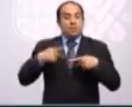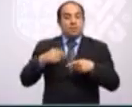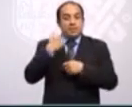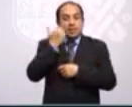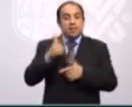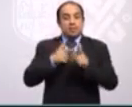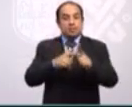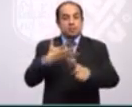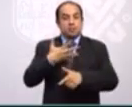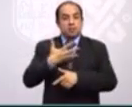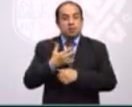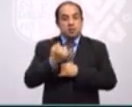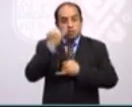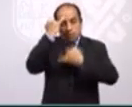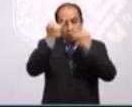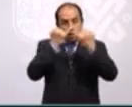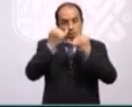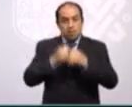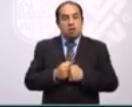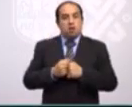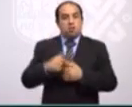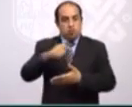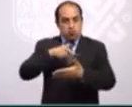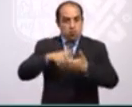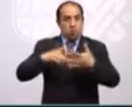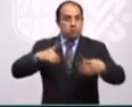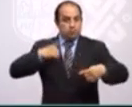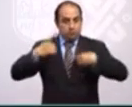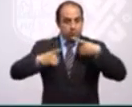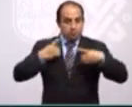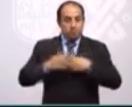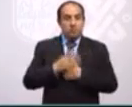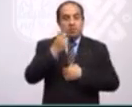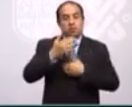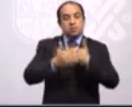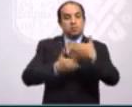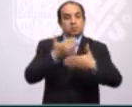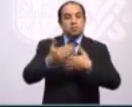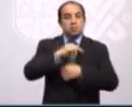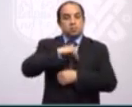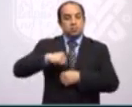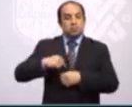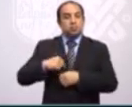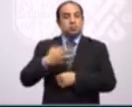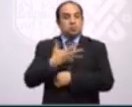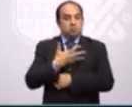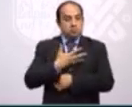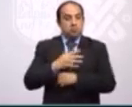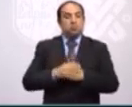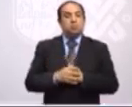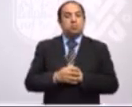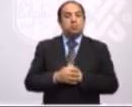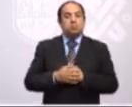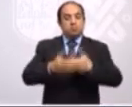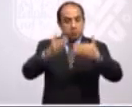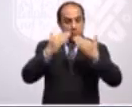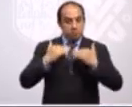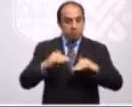Parque de diversiones y este es el procedimiento que seguimos. La que sigue, por favor.